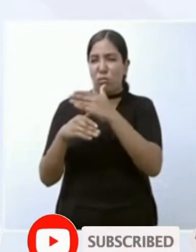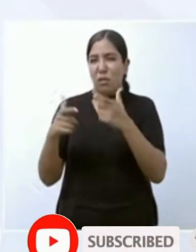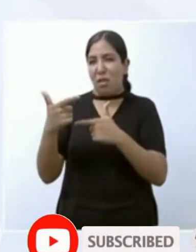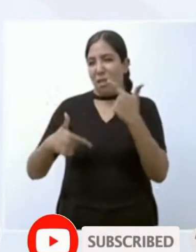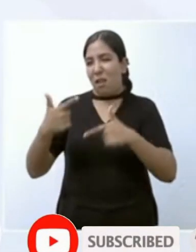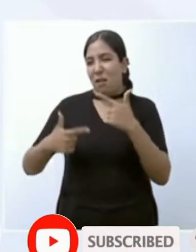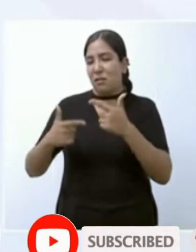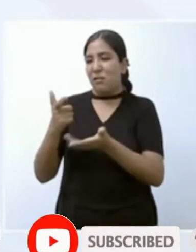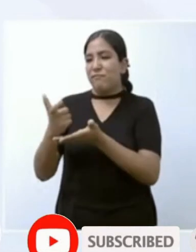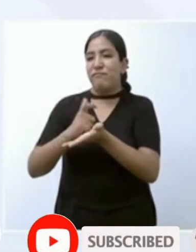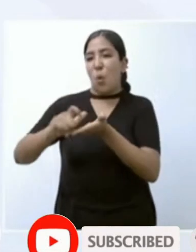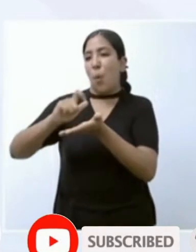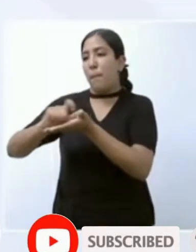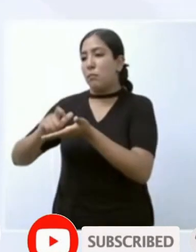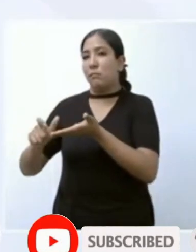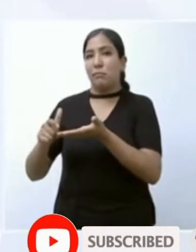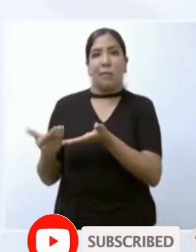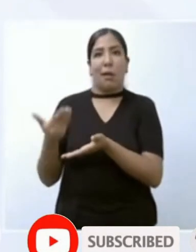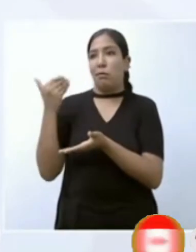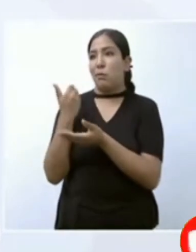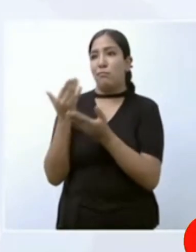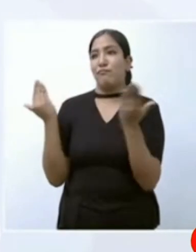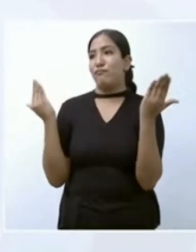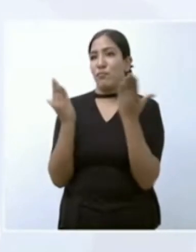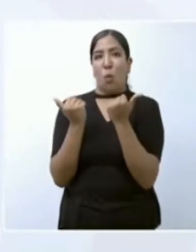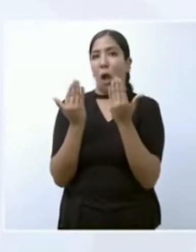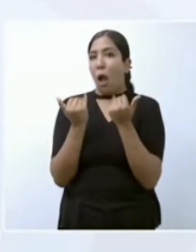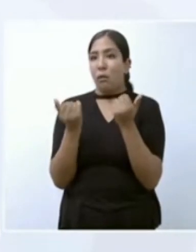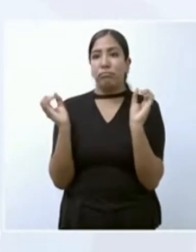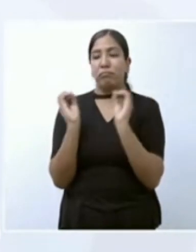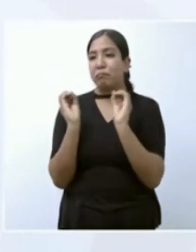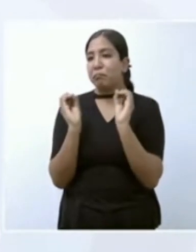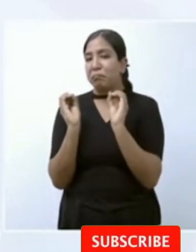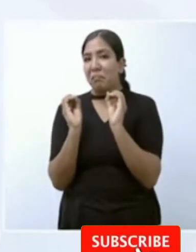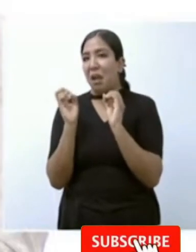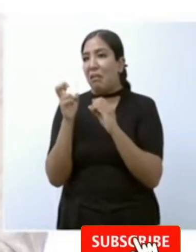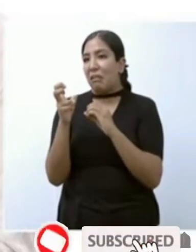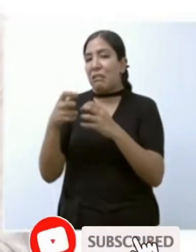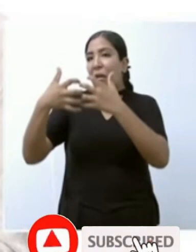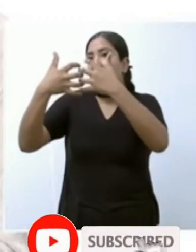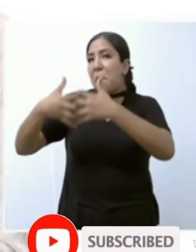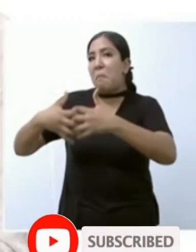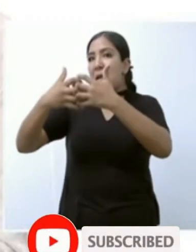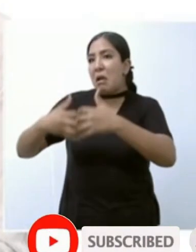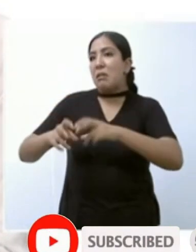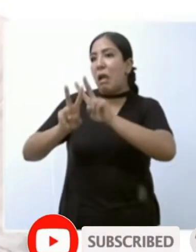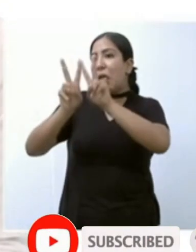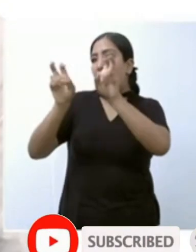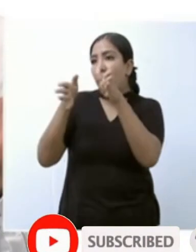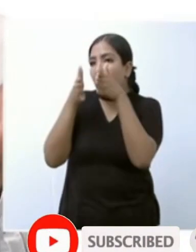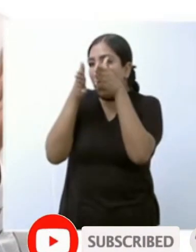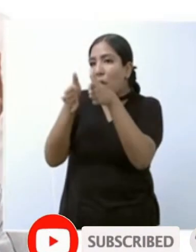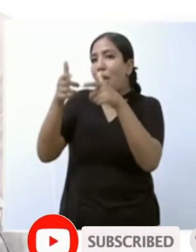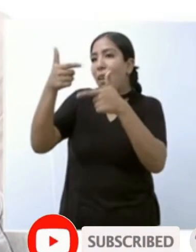había empresas agroindustriales en el país yo